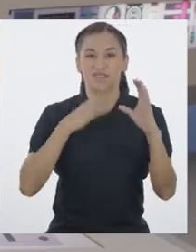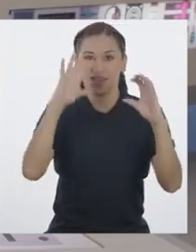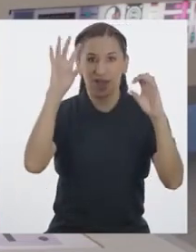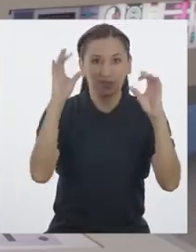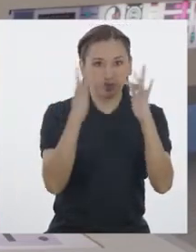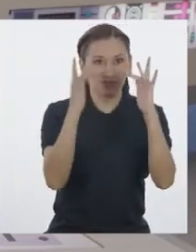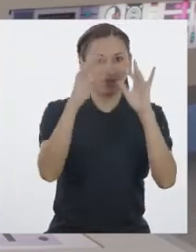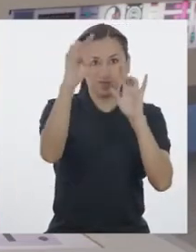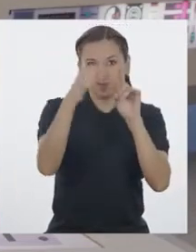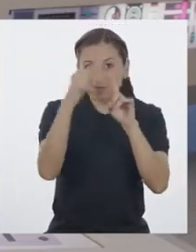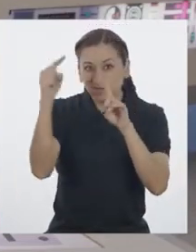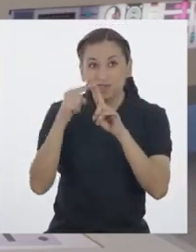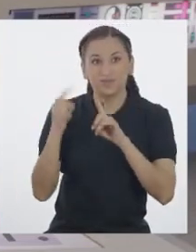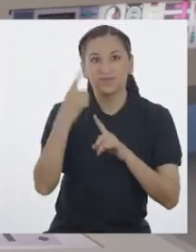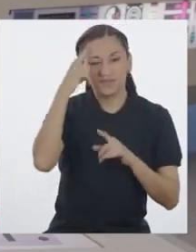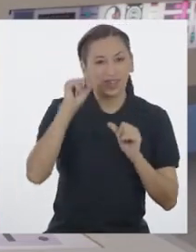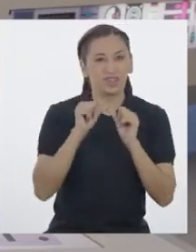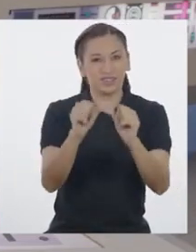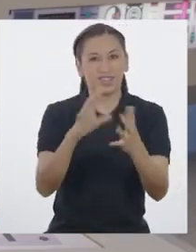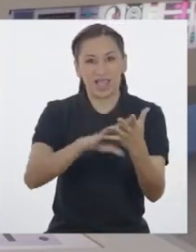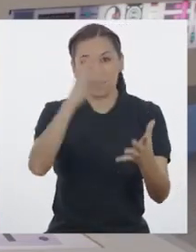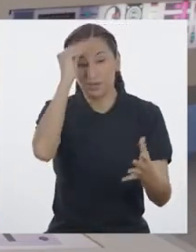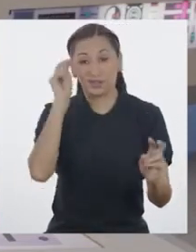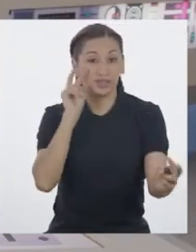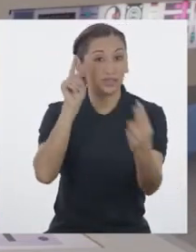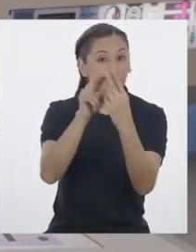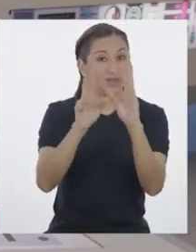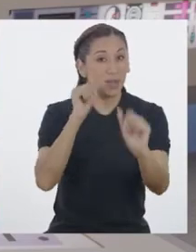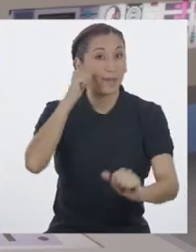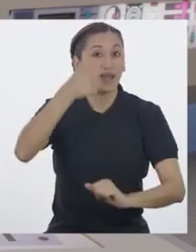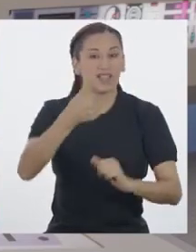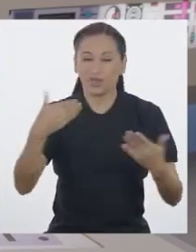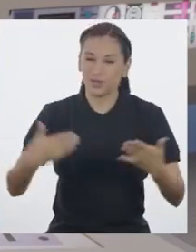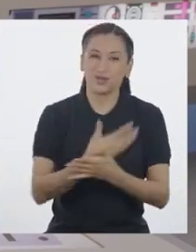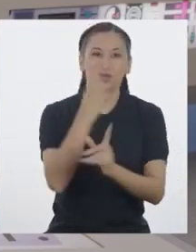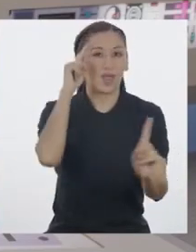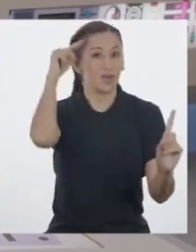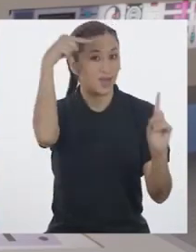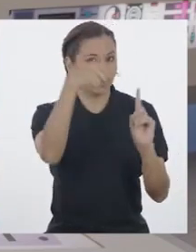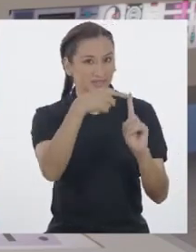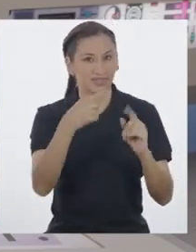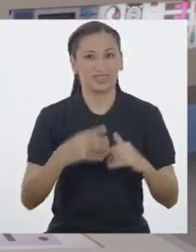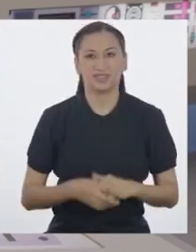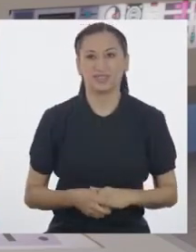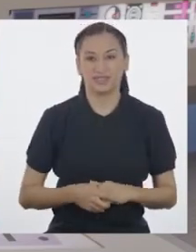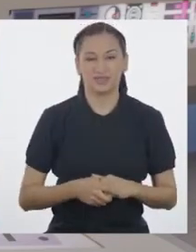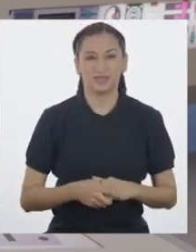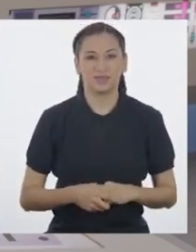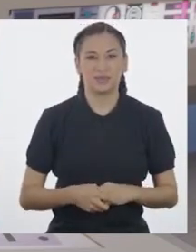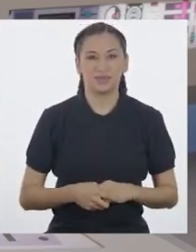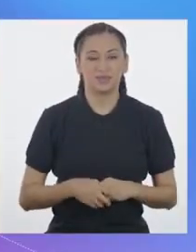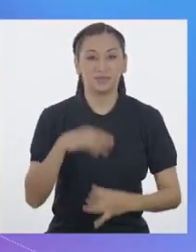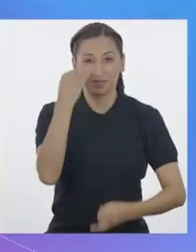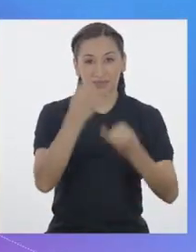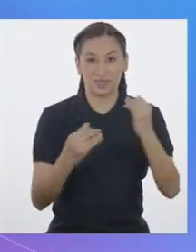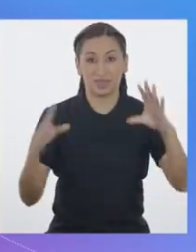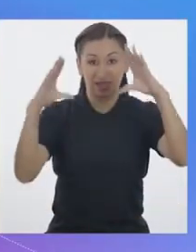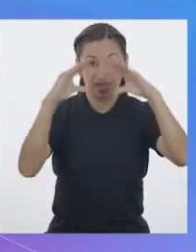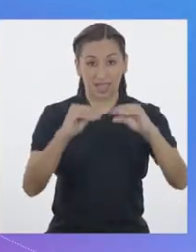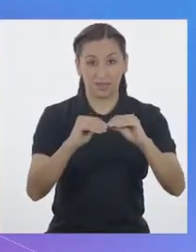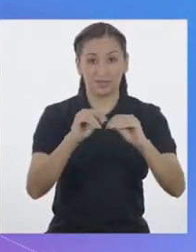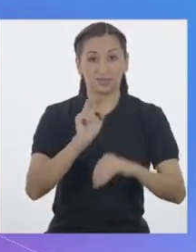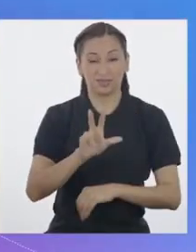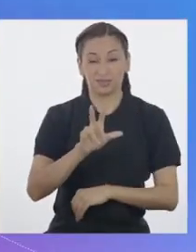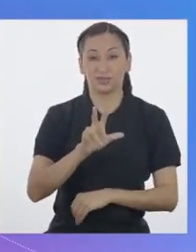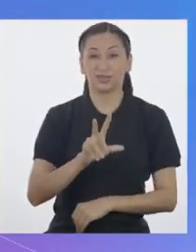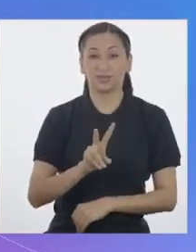mi red para seguir aprendiendo ¡Nos vemos mañana con un nuevo desafío! Terminando la